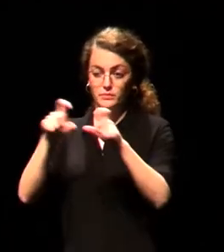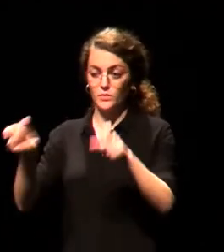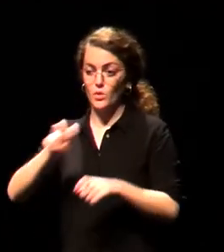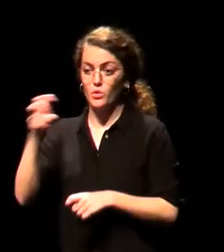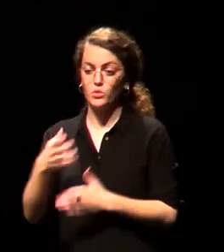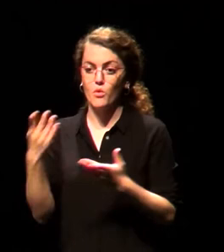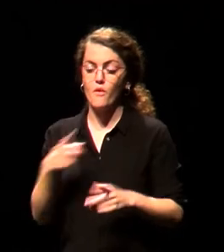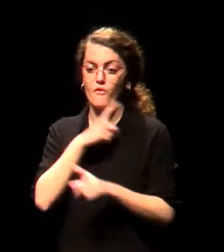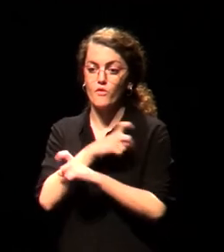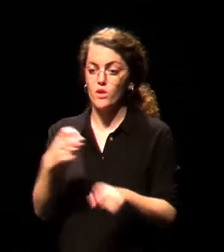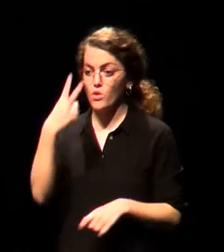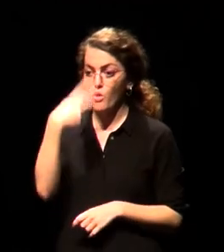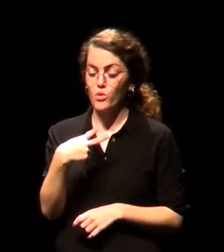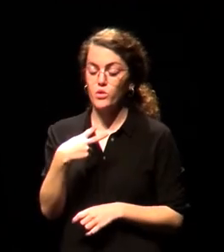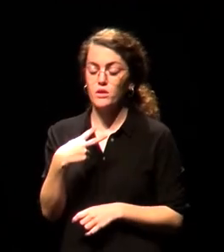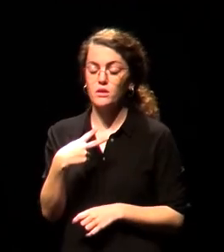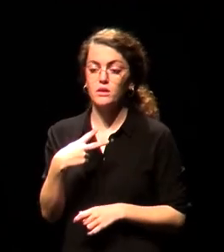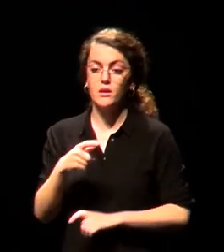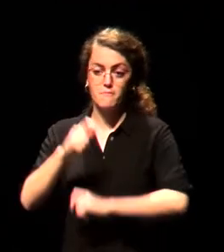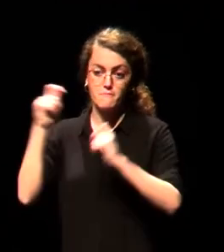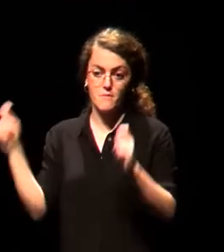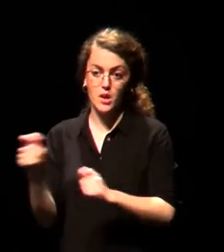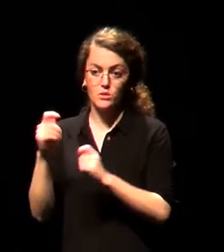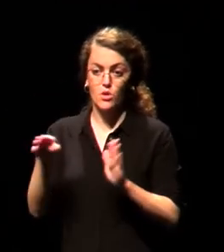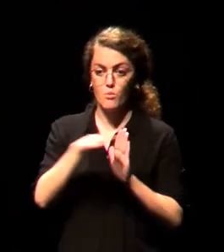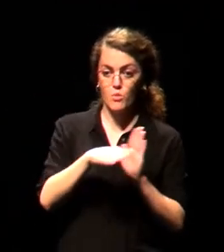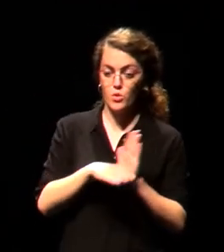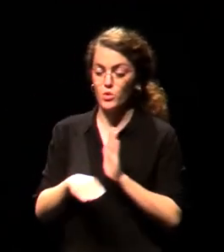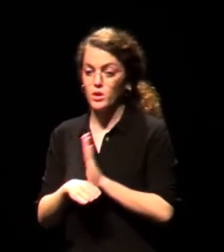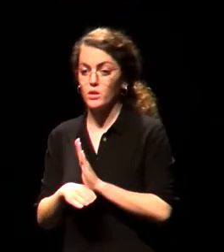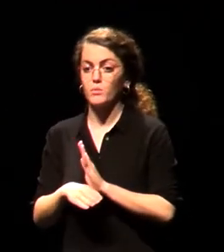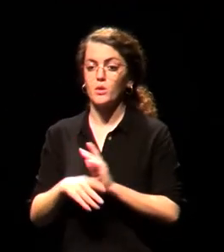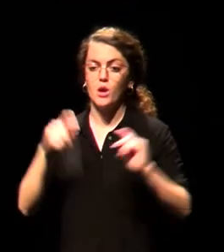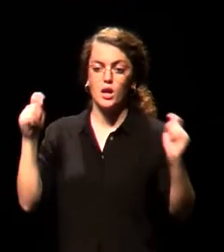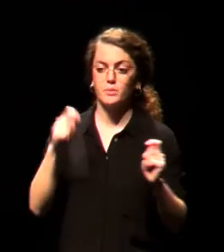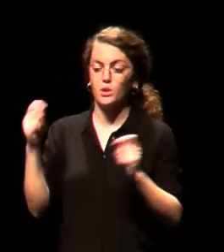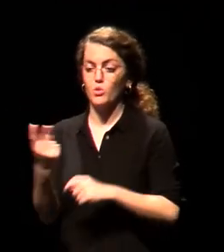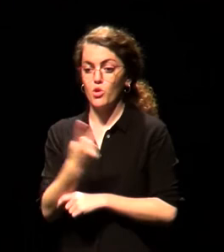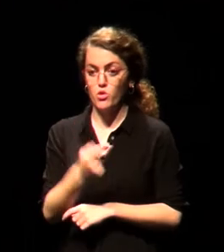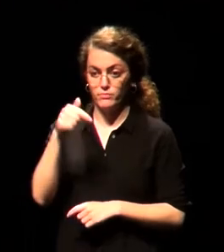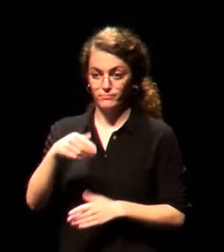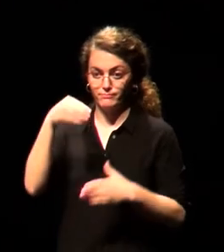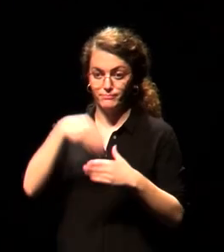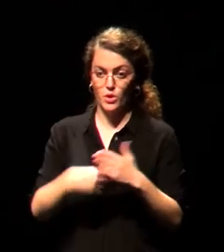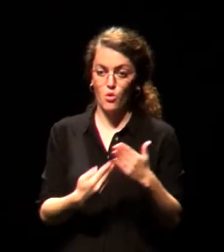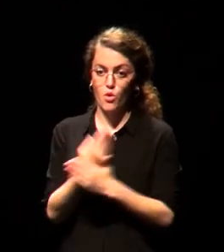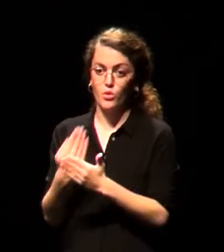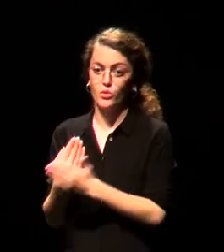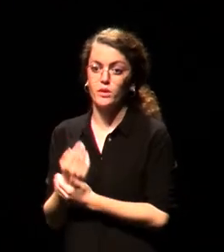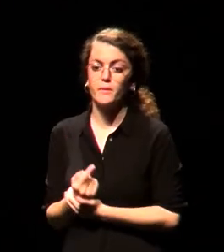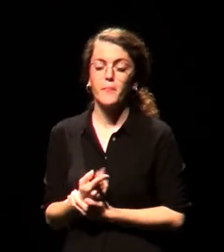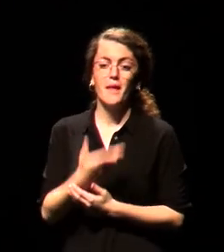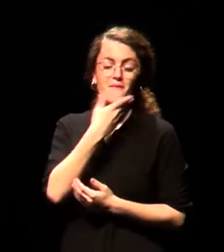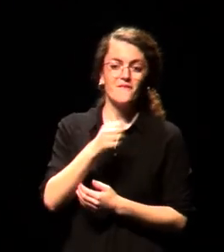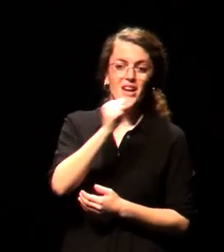patrocina la programación de los dos espectáculos que veremos en esta edición, La Belleza de Antique Teatra de Barcelona y